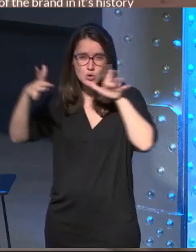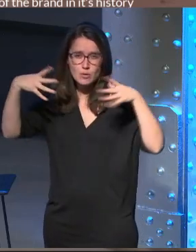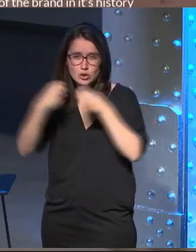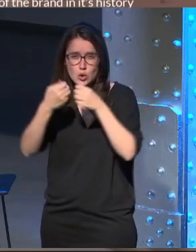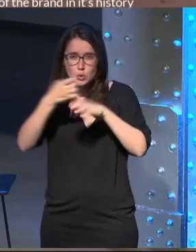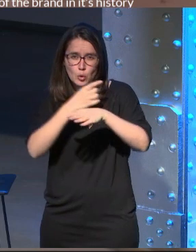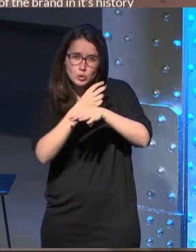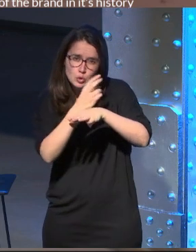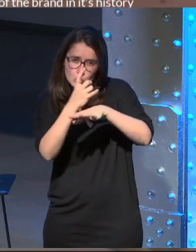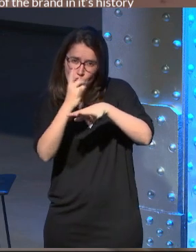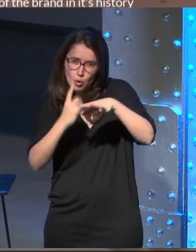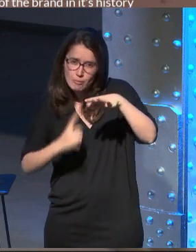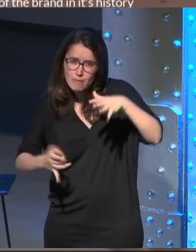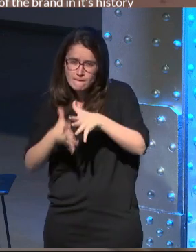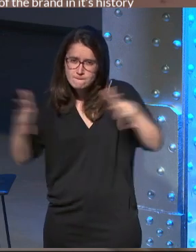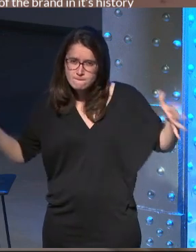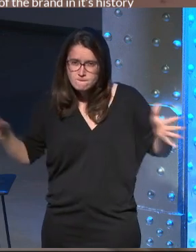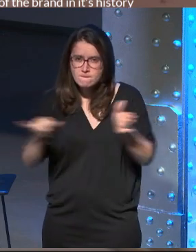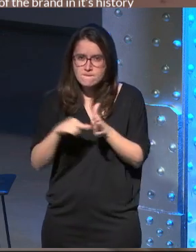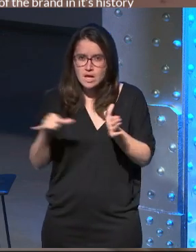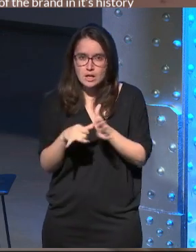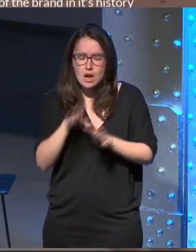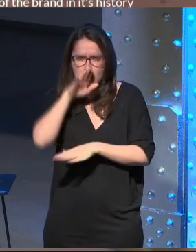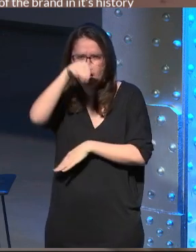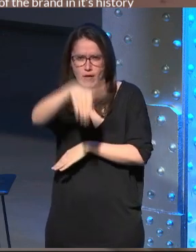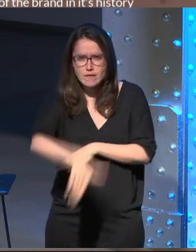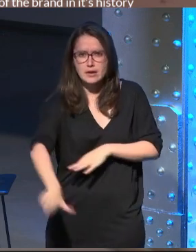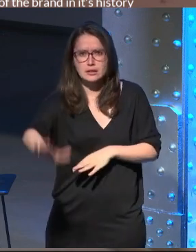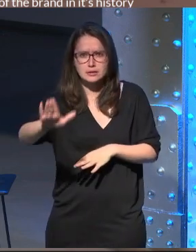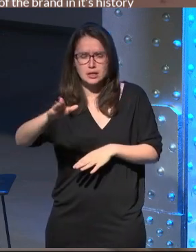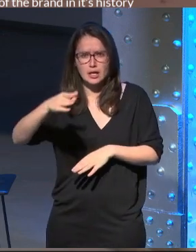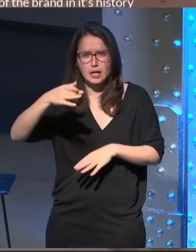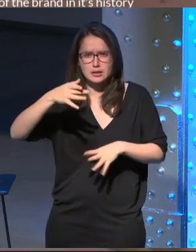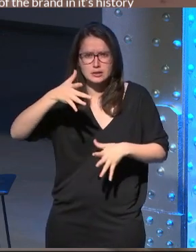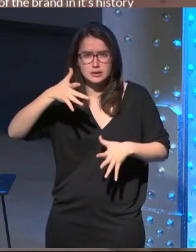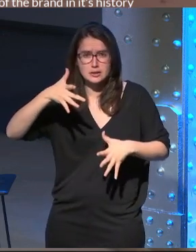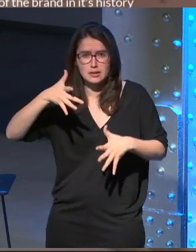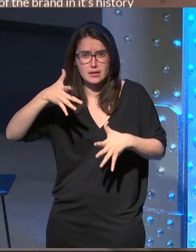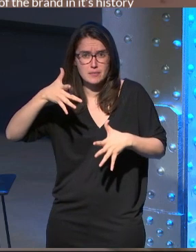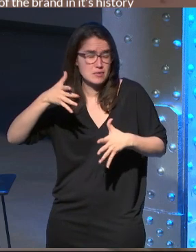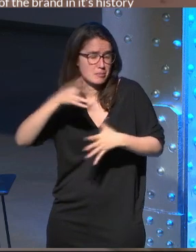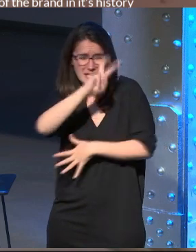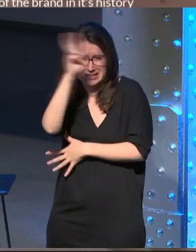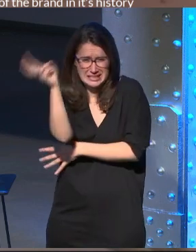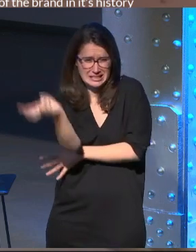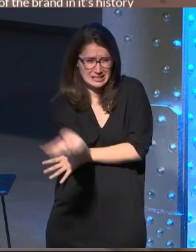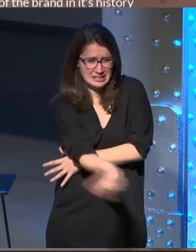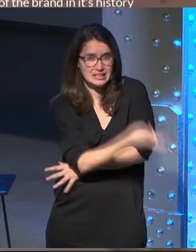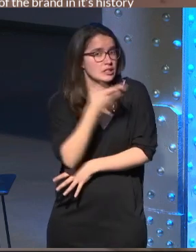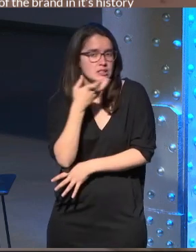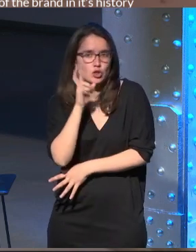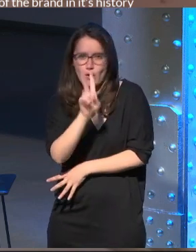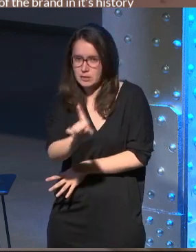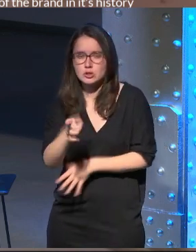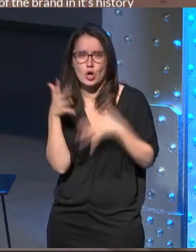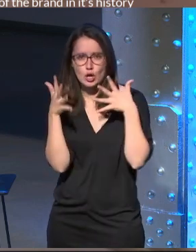gigante a tu lado bueno elefantes gaudianos y unas cosas muy locas si no la habéis visto por favor